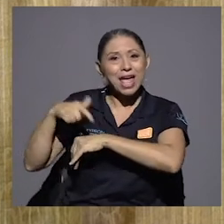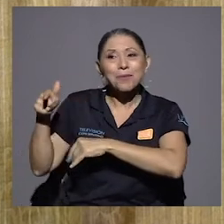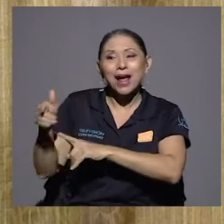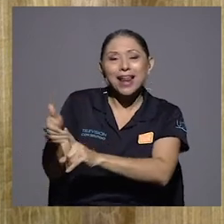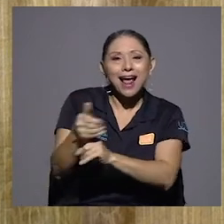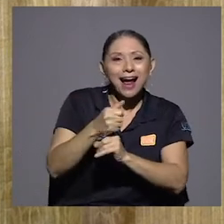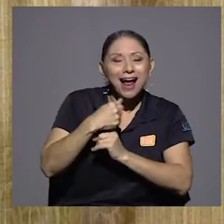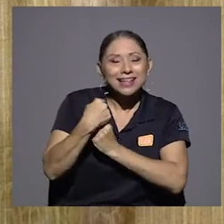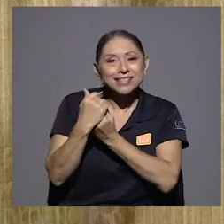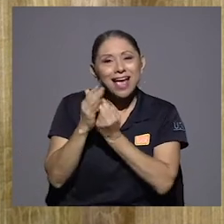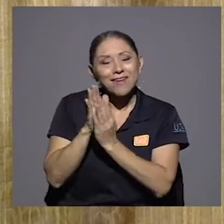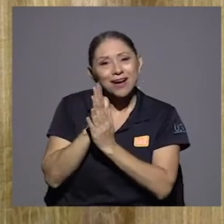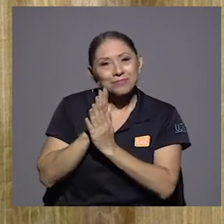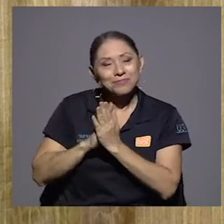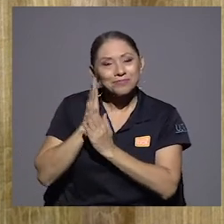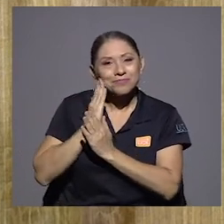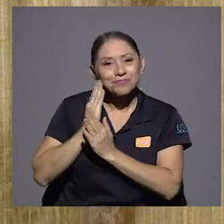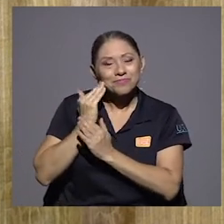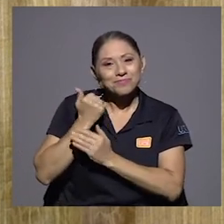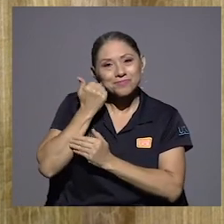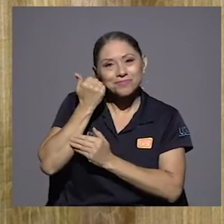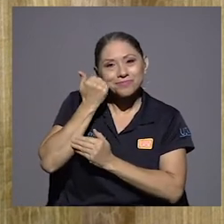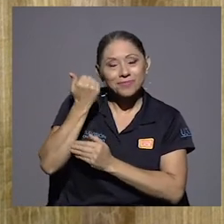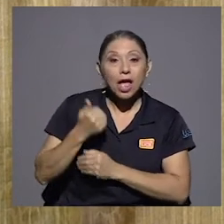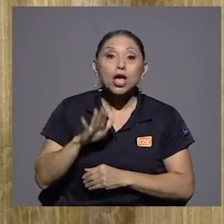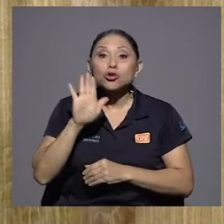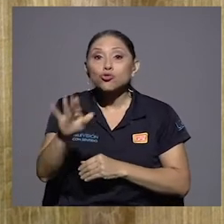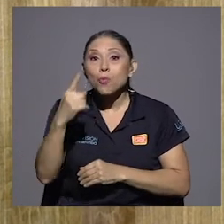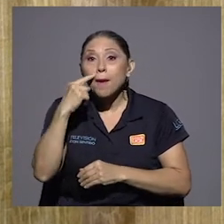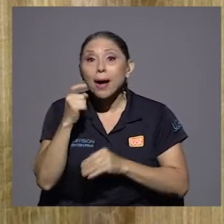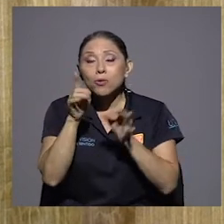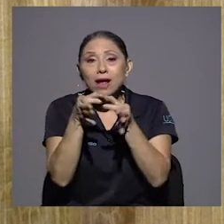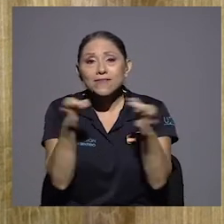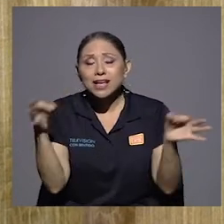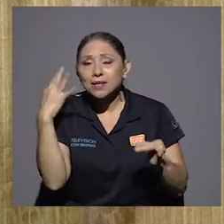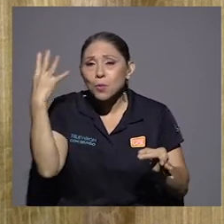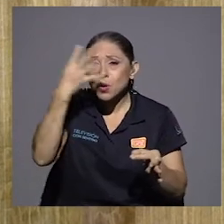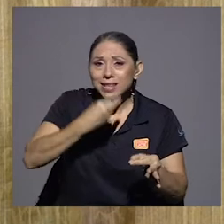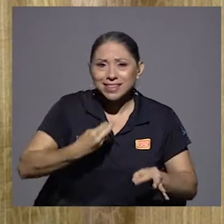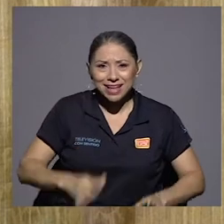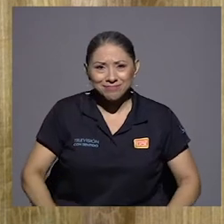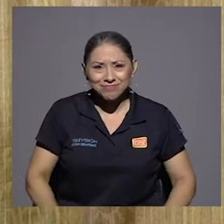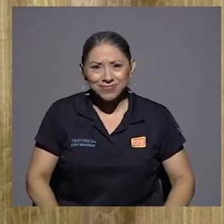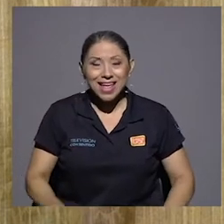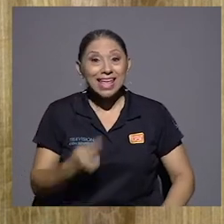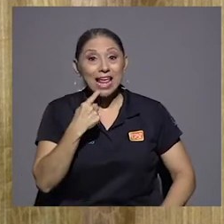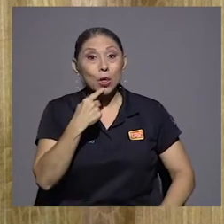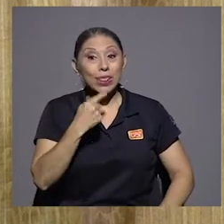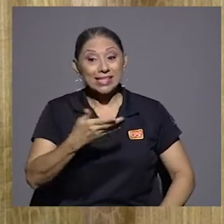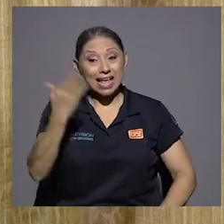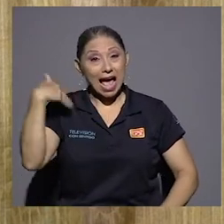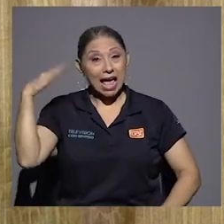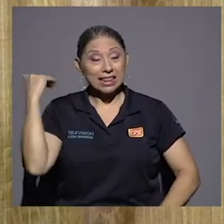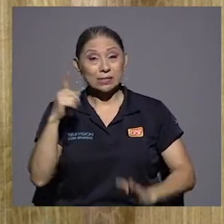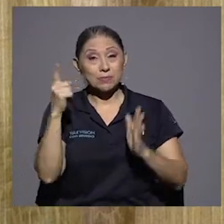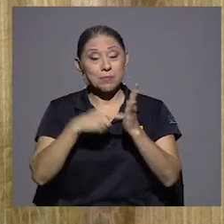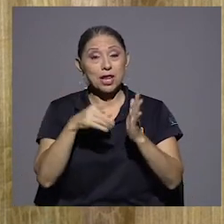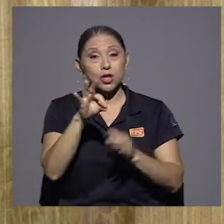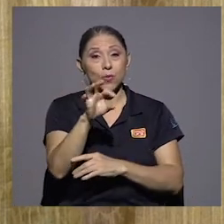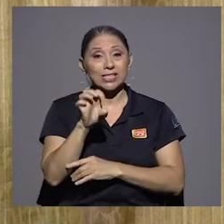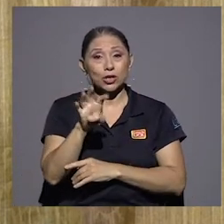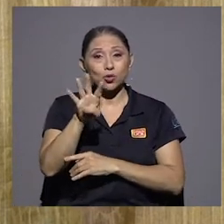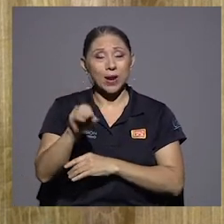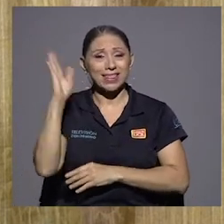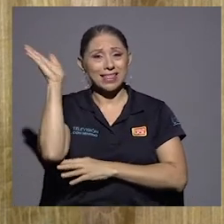Hay una frase muy linda de su papá que la dice en el discurso del 8 de mayo de 1940.